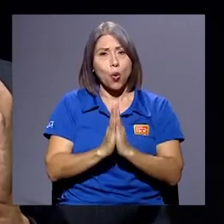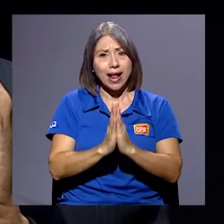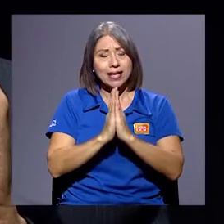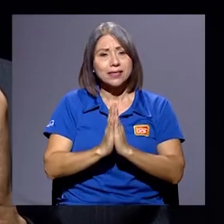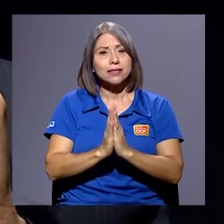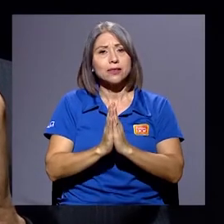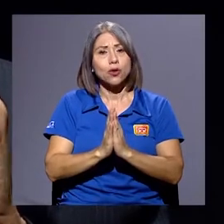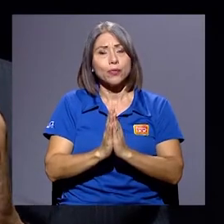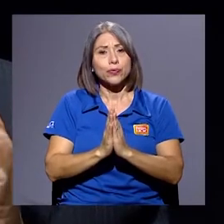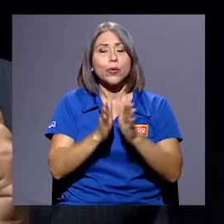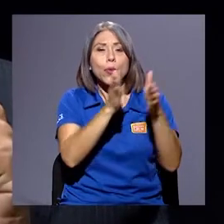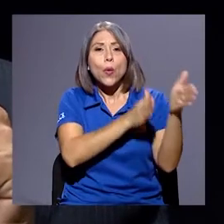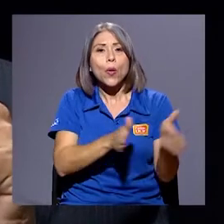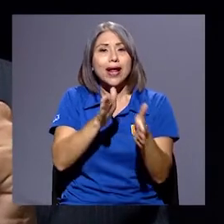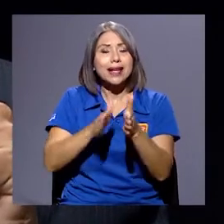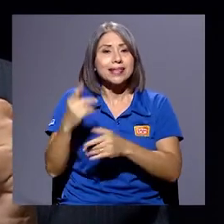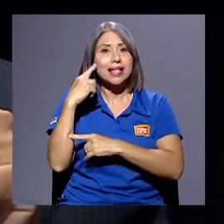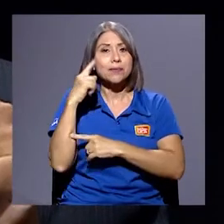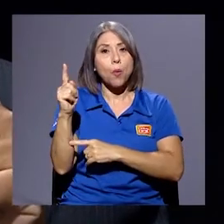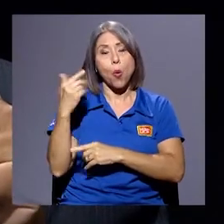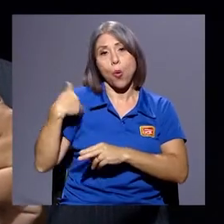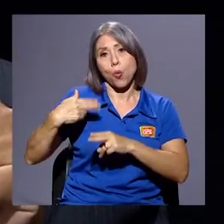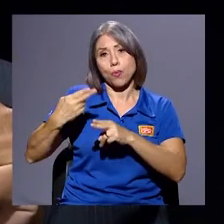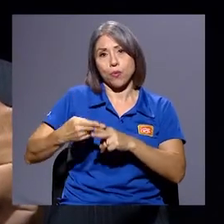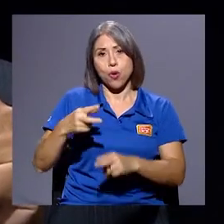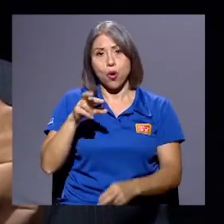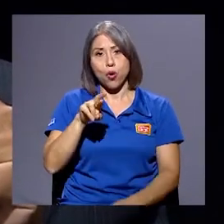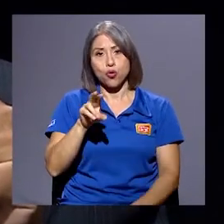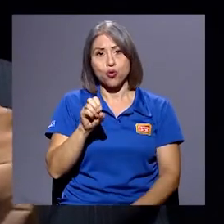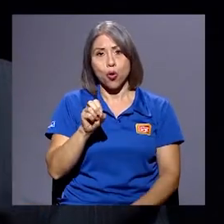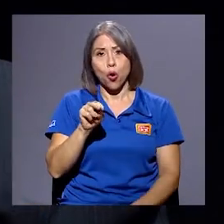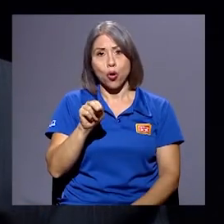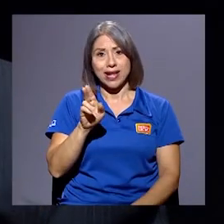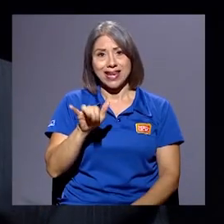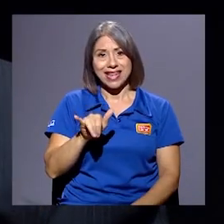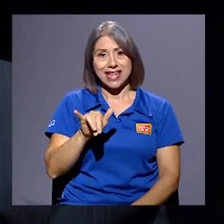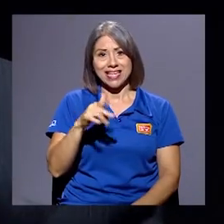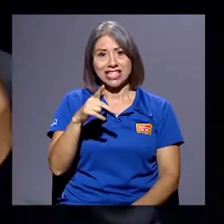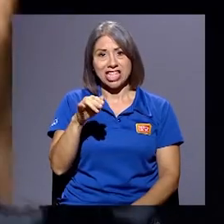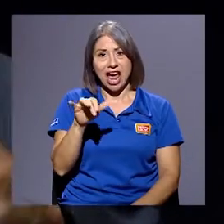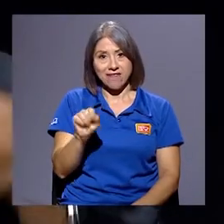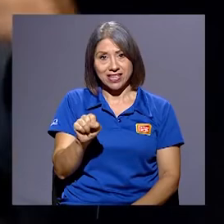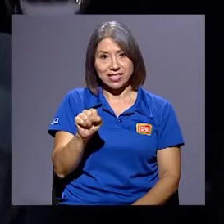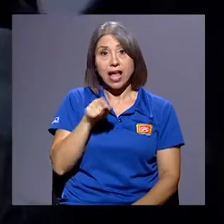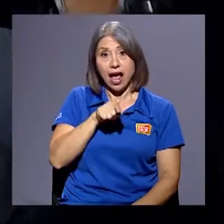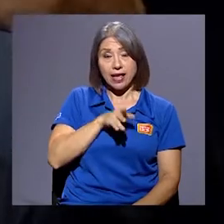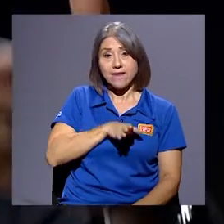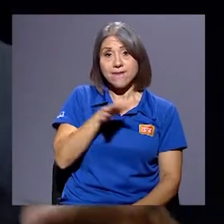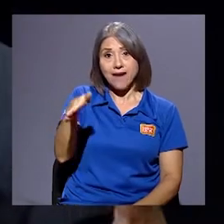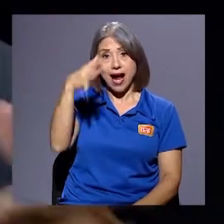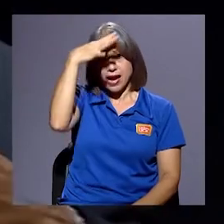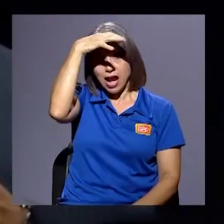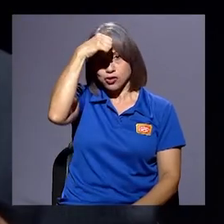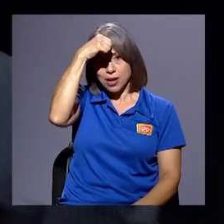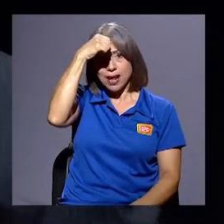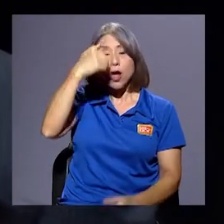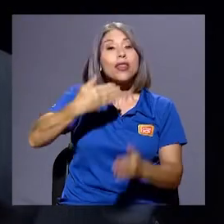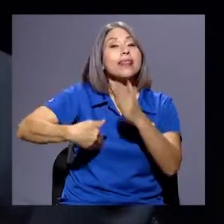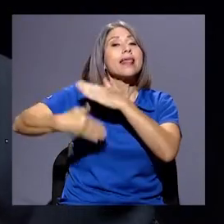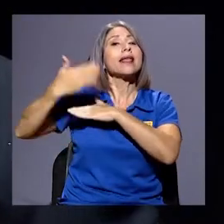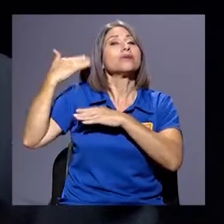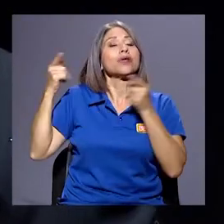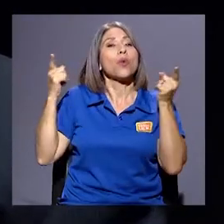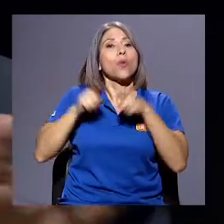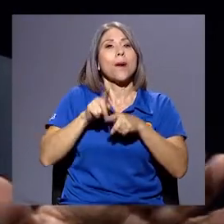organizadas por Ronnie Chávez. Y ahí va Carlos Alvarado después de los sucesos que vivió